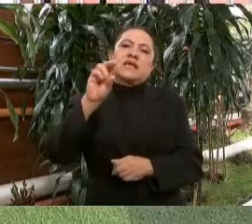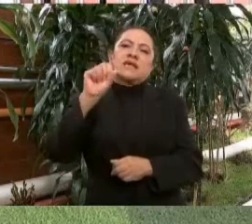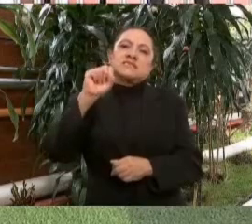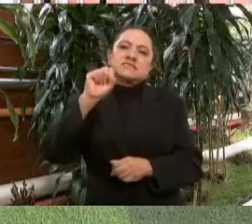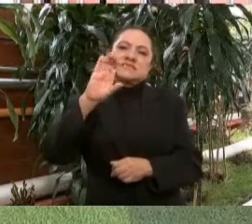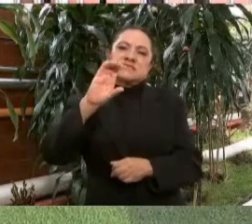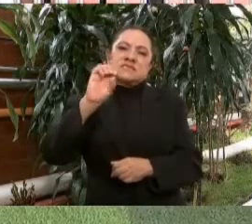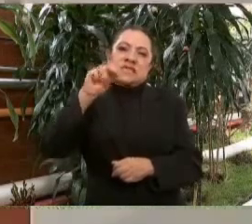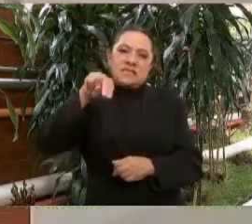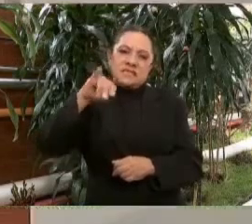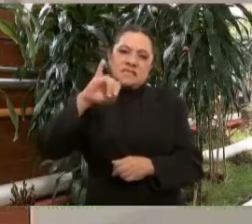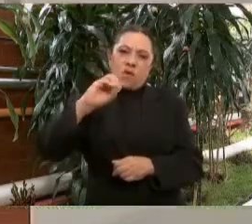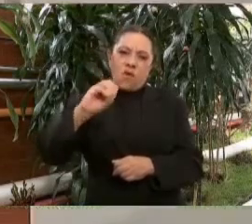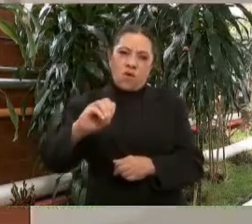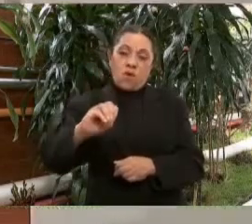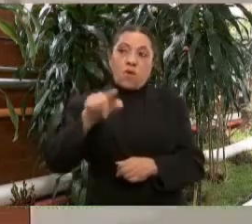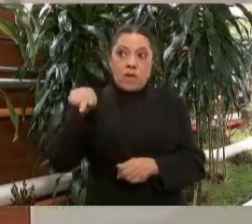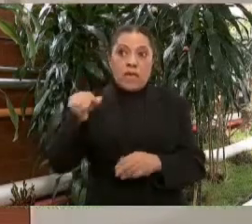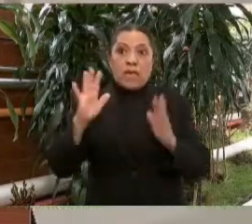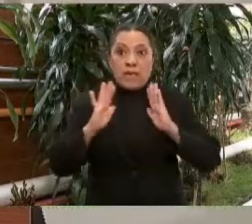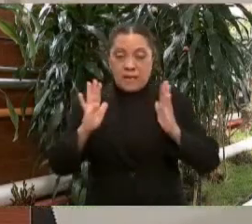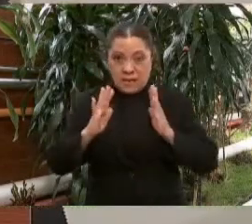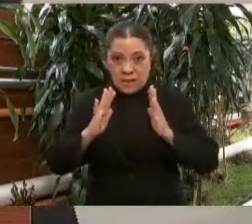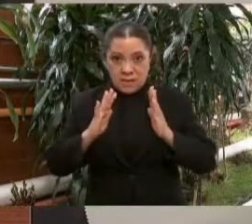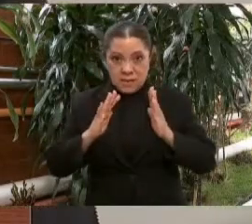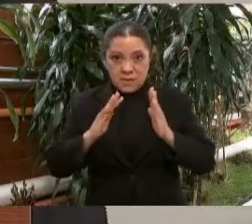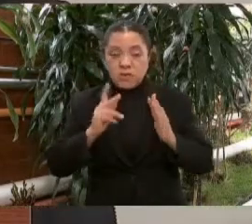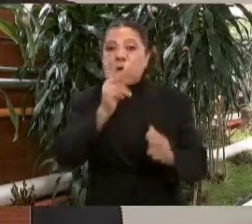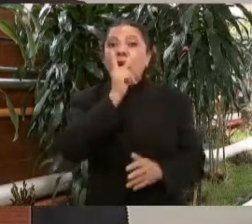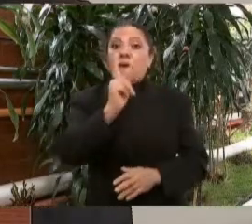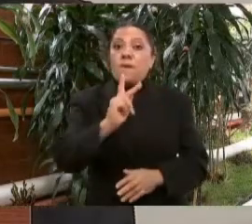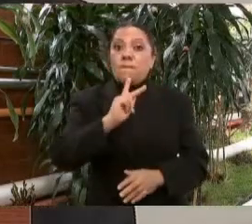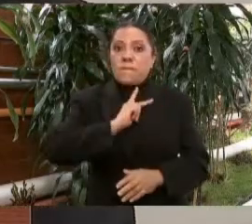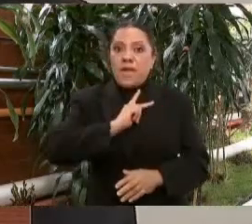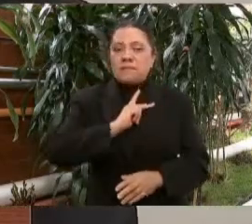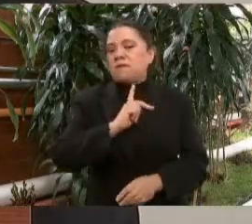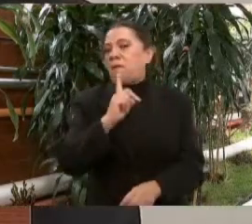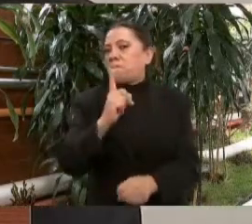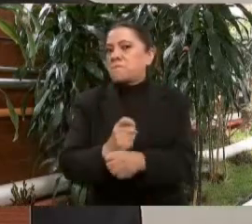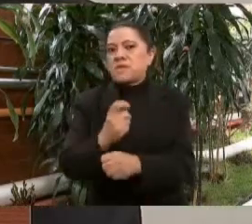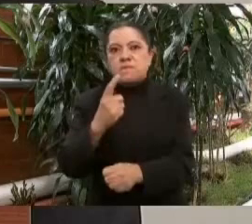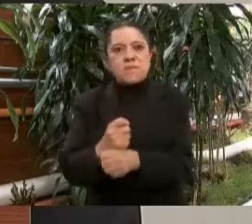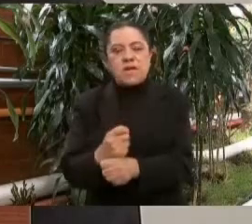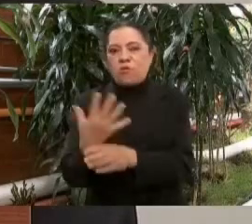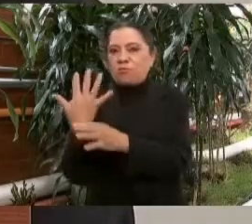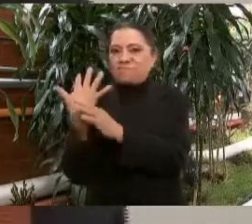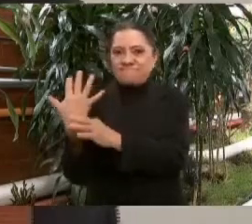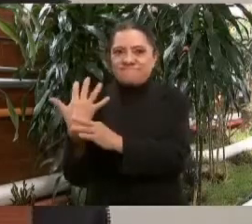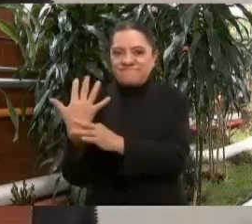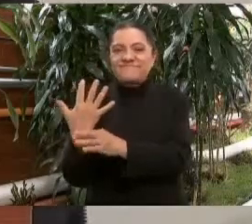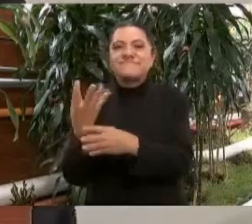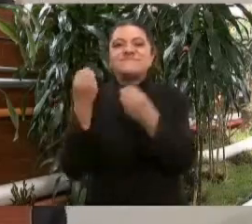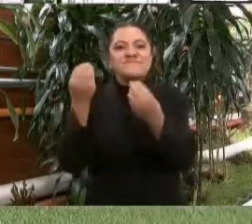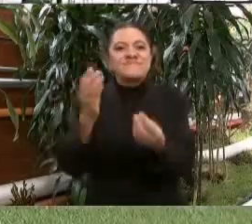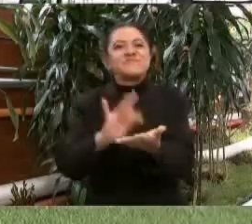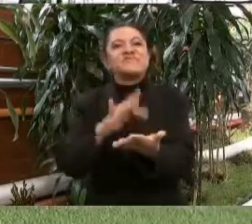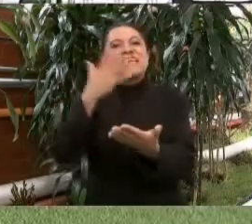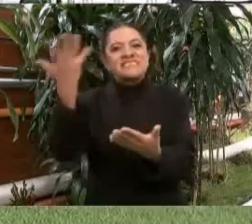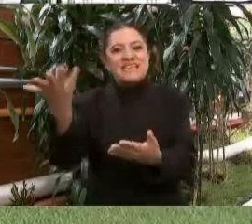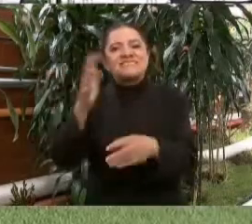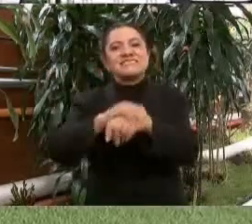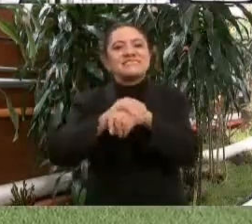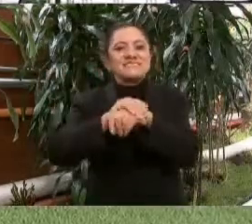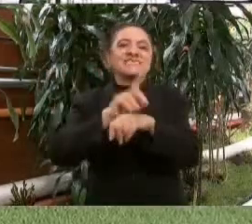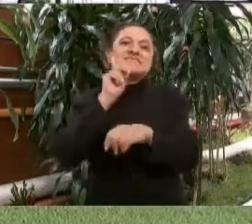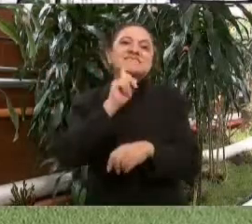en el ejército la patria es primero. Muchas gracias, amigas y